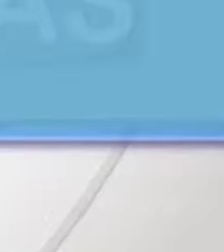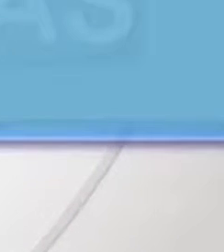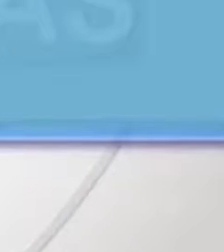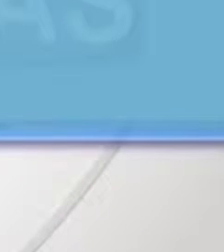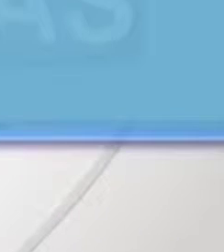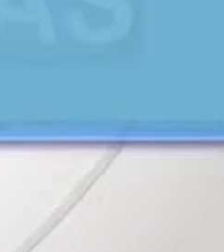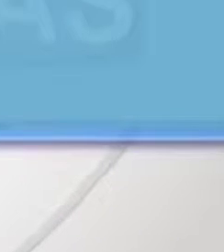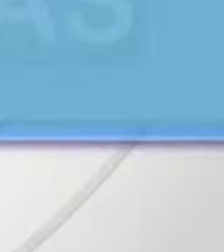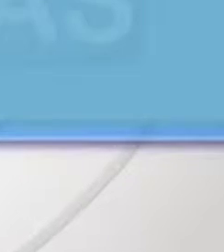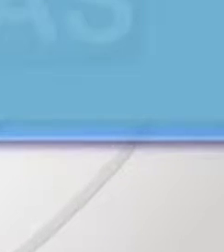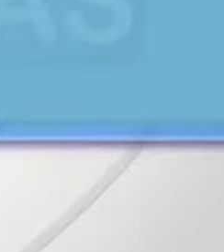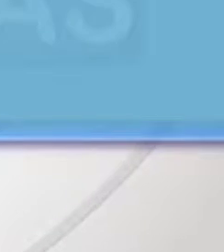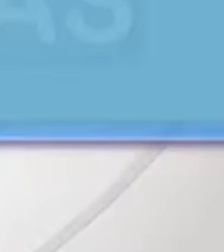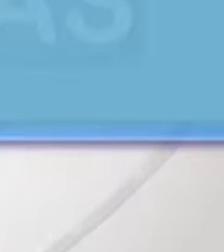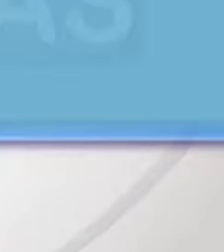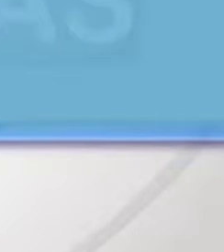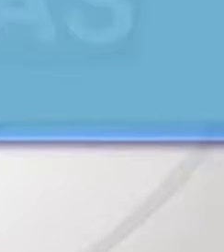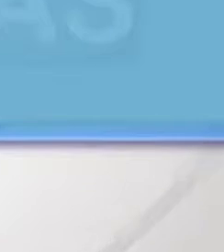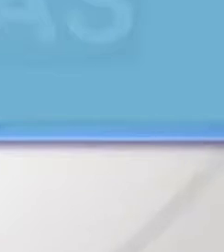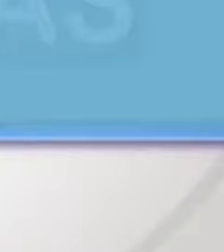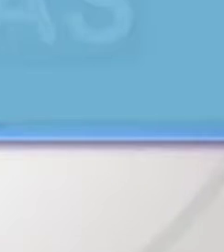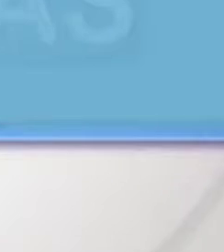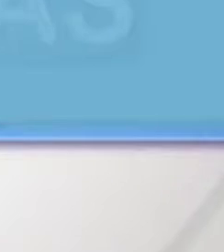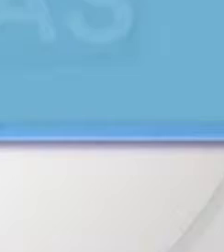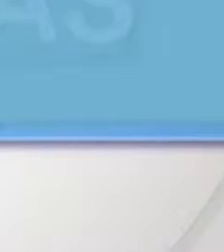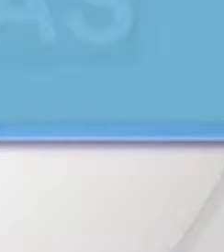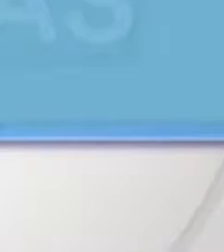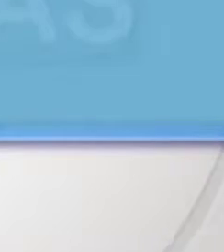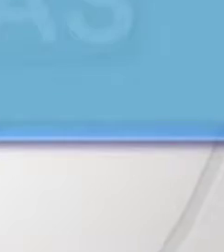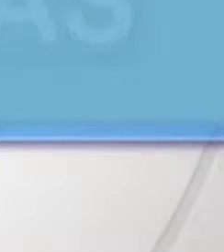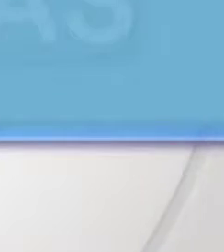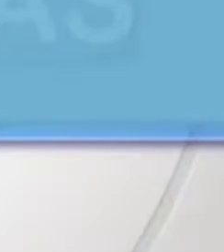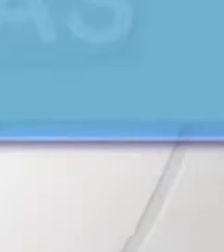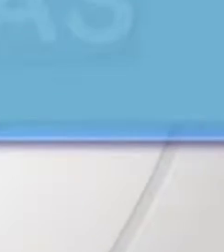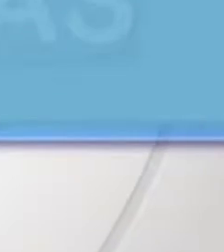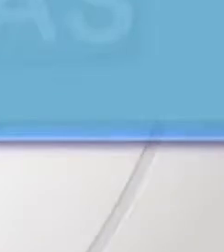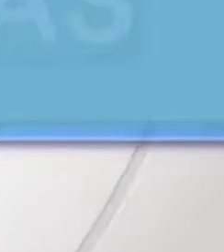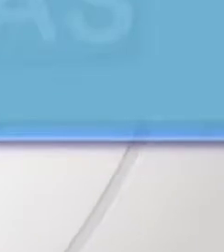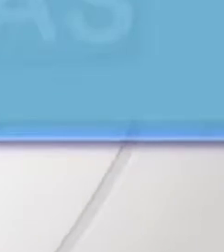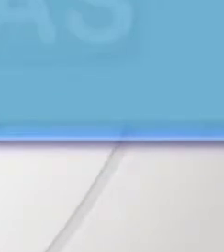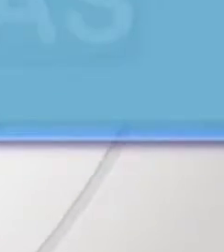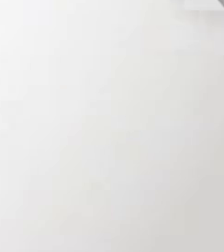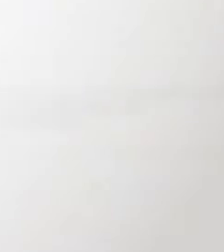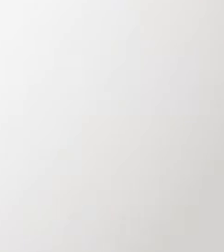Loja, integrante de la Comisión Legislativa de Relaciones Internacionales.